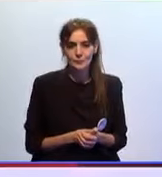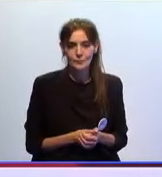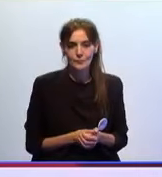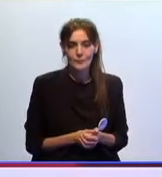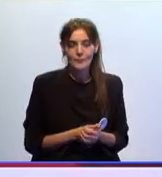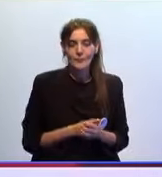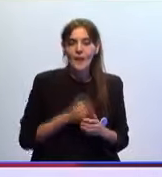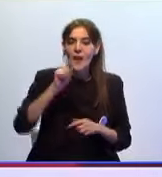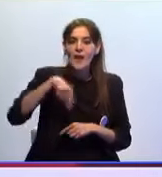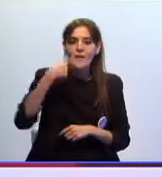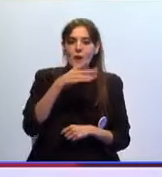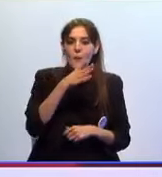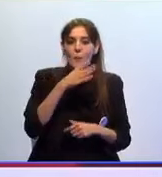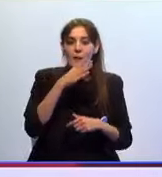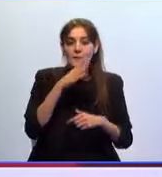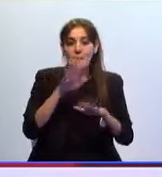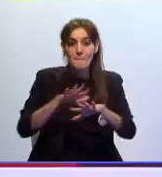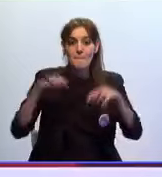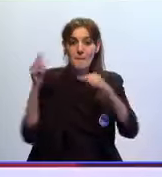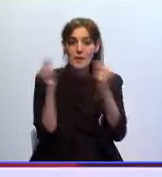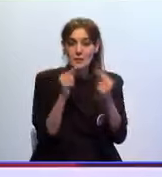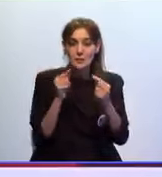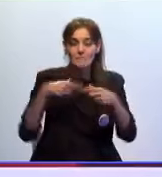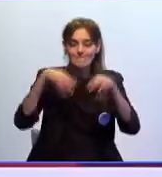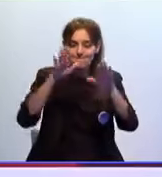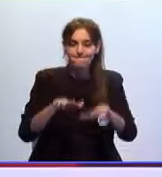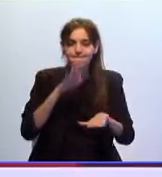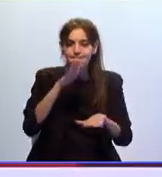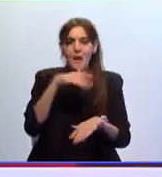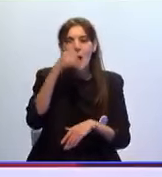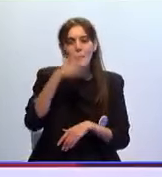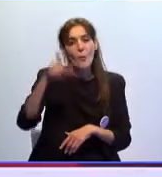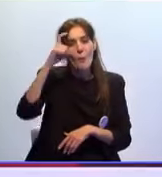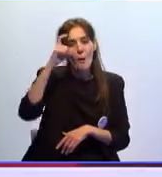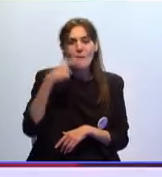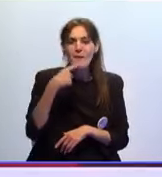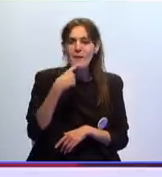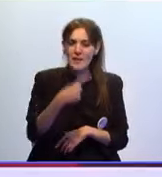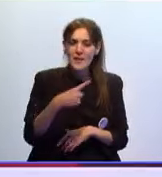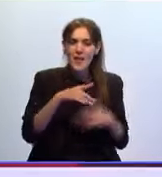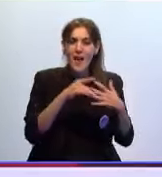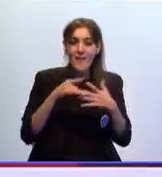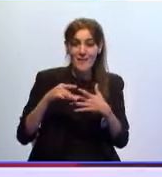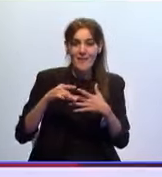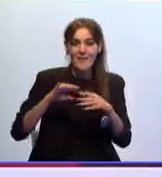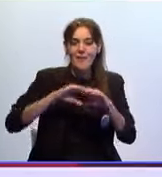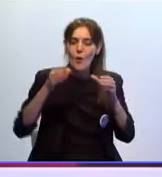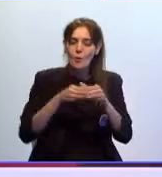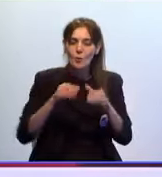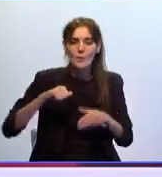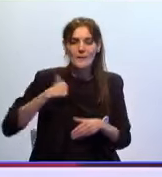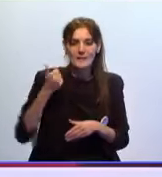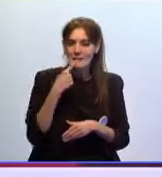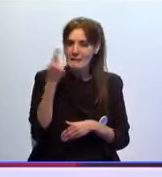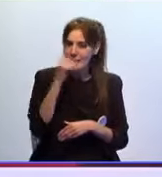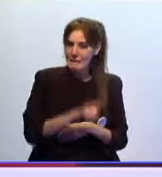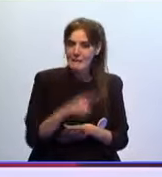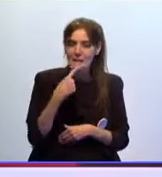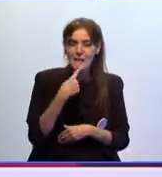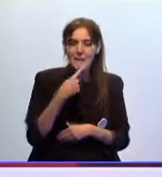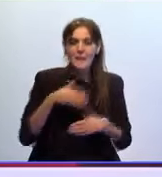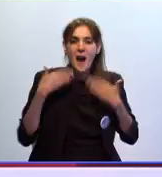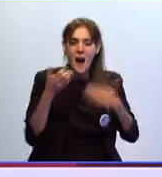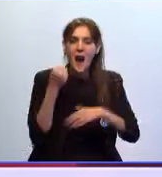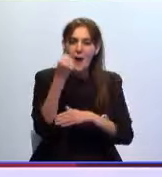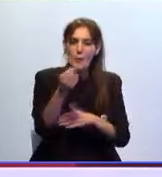Y tras la suspensión del Pleno, el líder de Ceuta ya, Mohamed Mustafa, ha querido mostrar su apoyo a las víctimas y efectivos de emergencia que trabajan